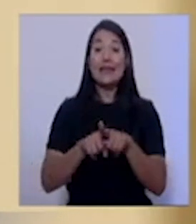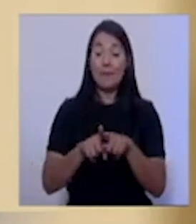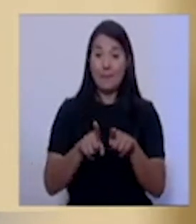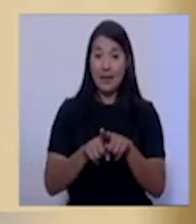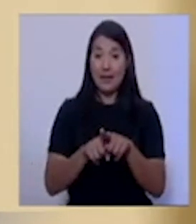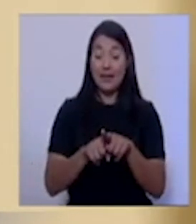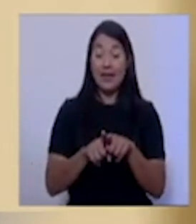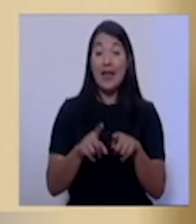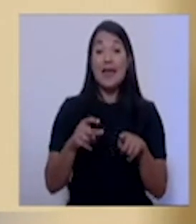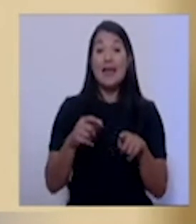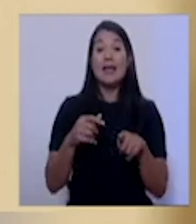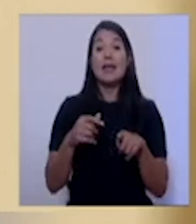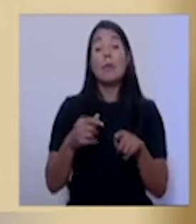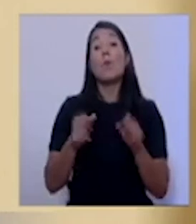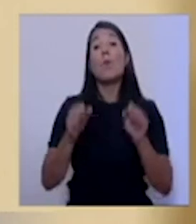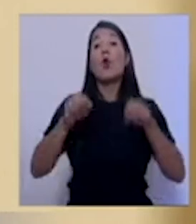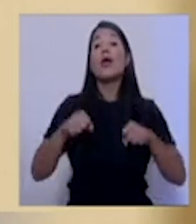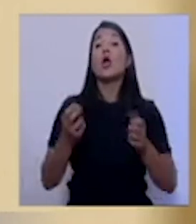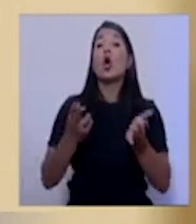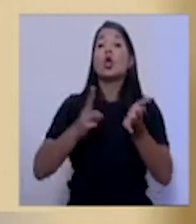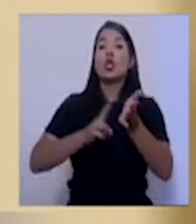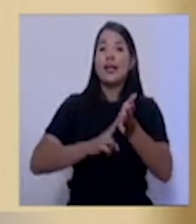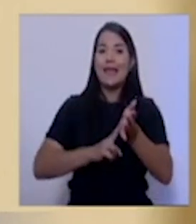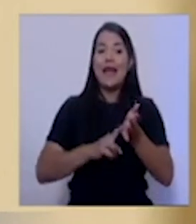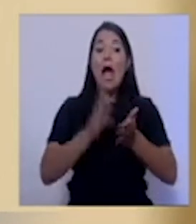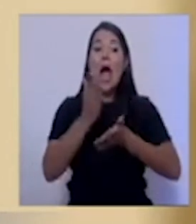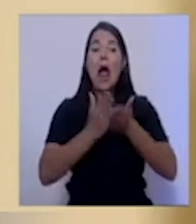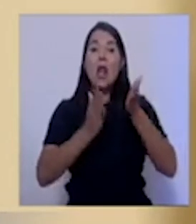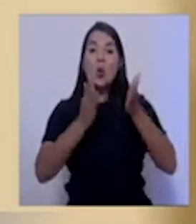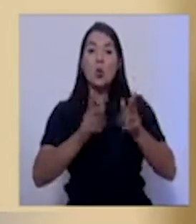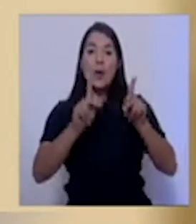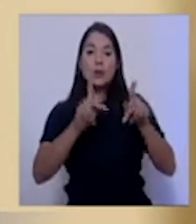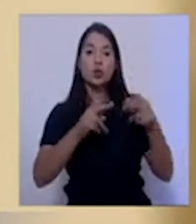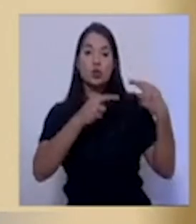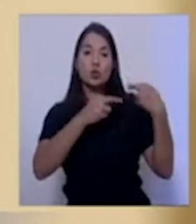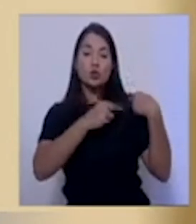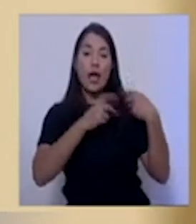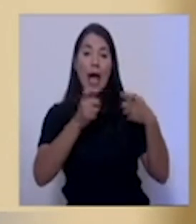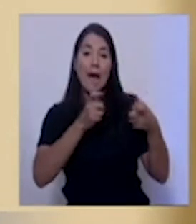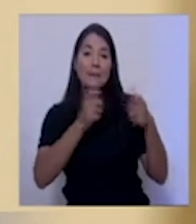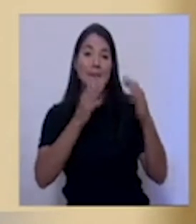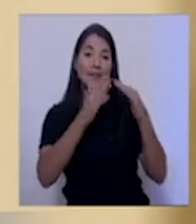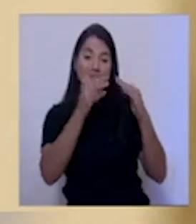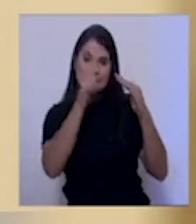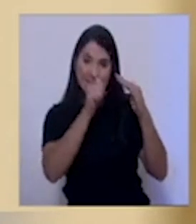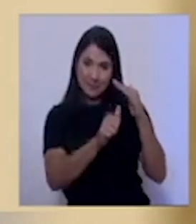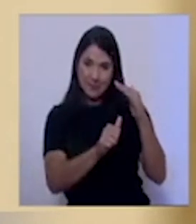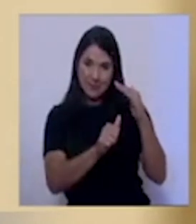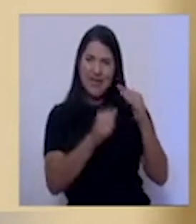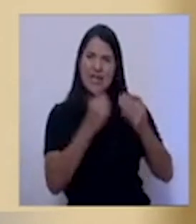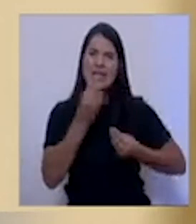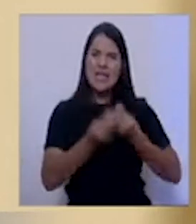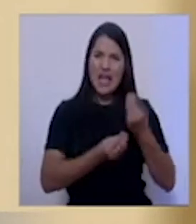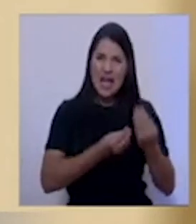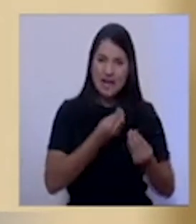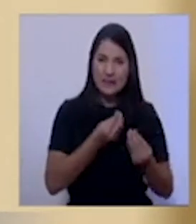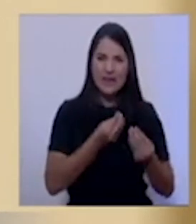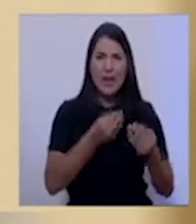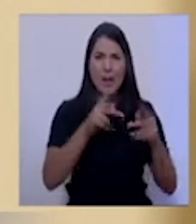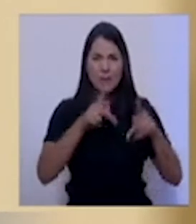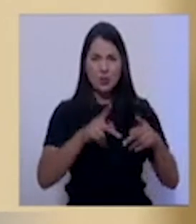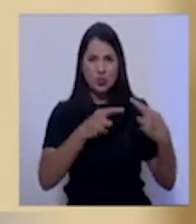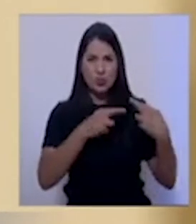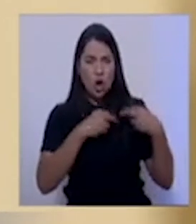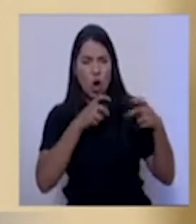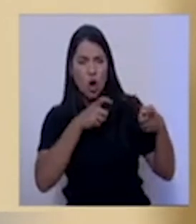administración, contratar la administración del albergue. Esta administración del albergue se encarga no sólo del control de las personas que están en el albergue,